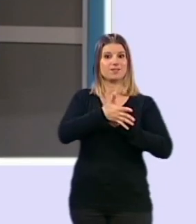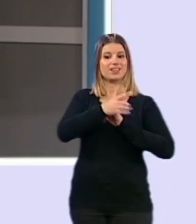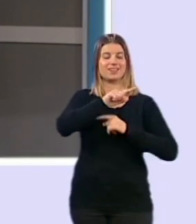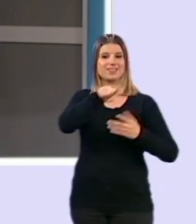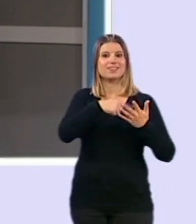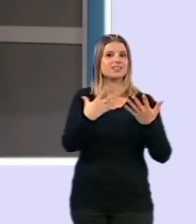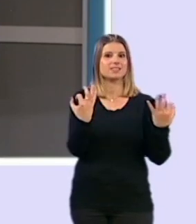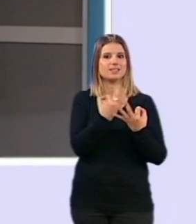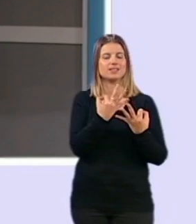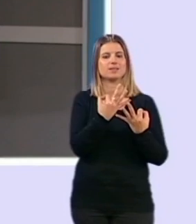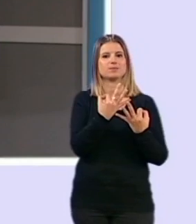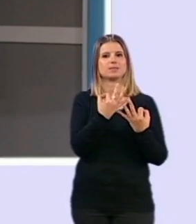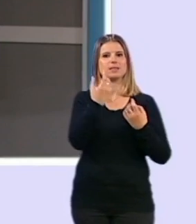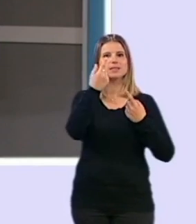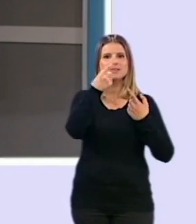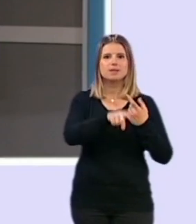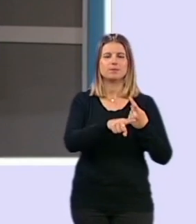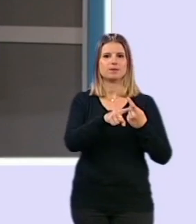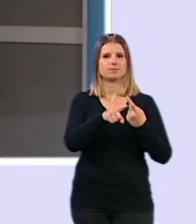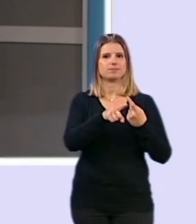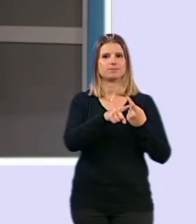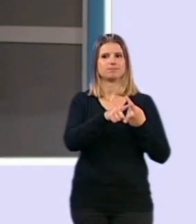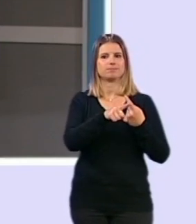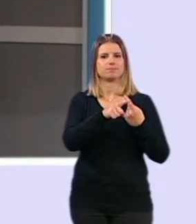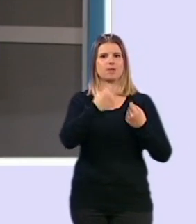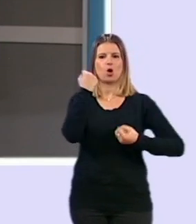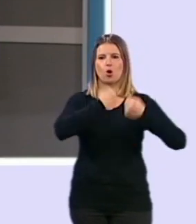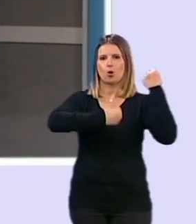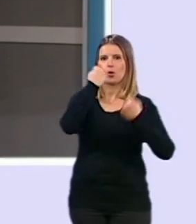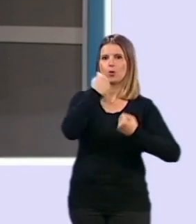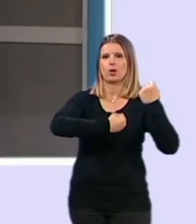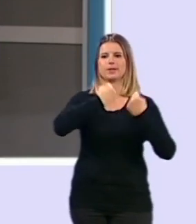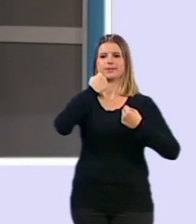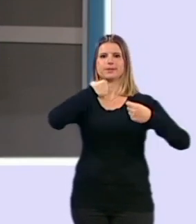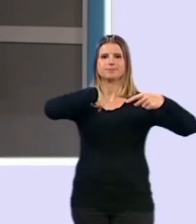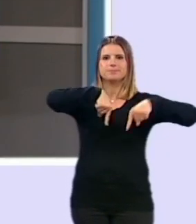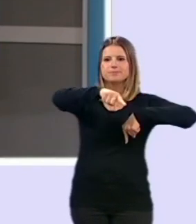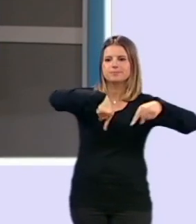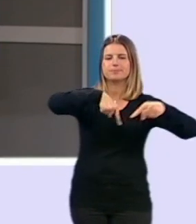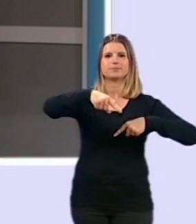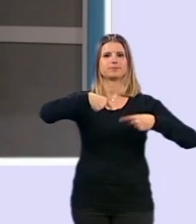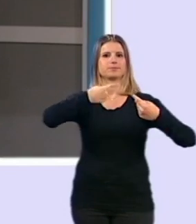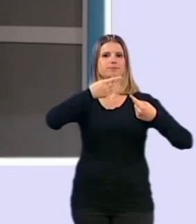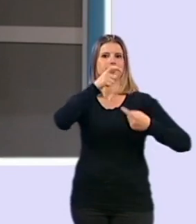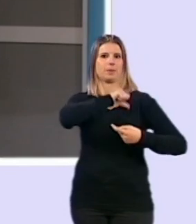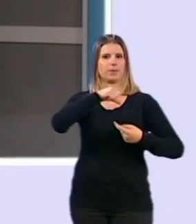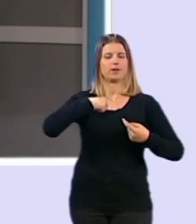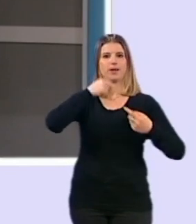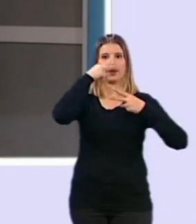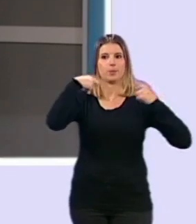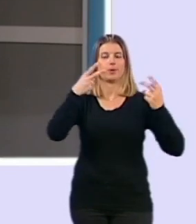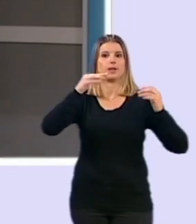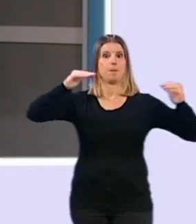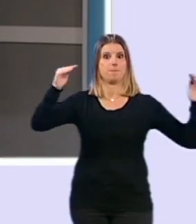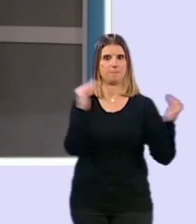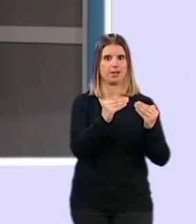a una disminución de los vehículos, de la movilidad vehicular, tanto pública como privada. Con